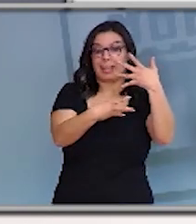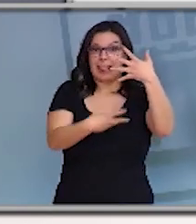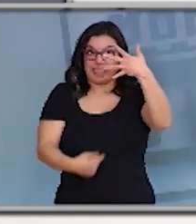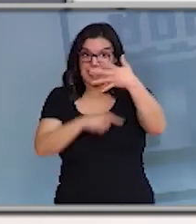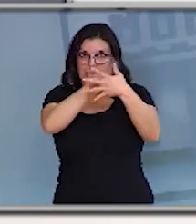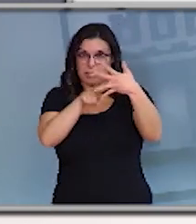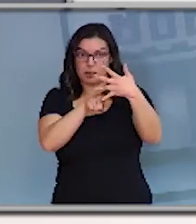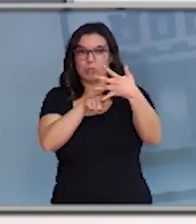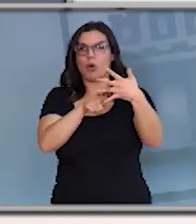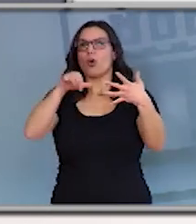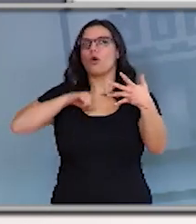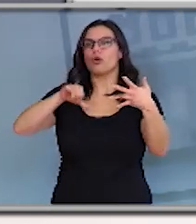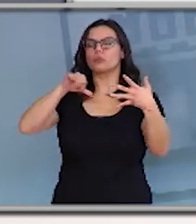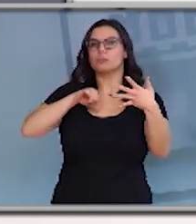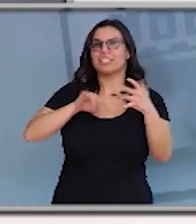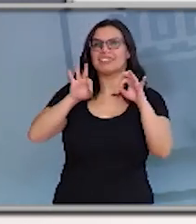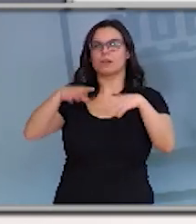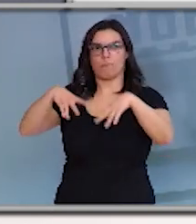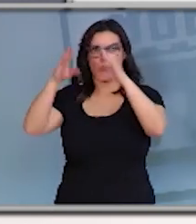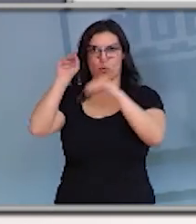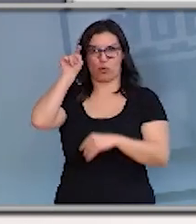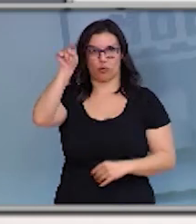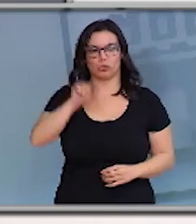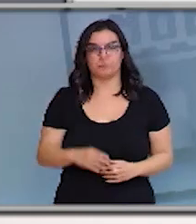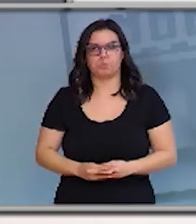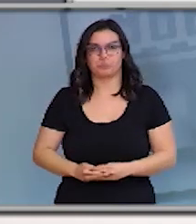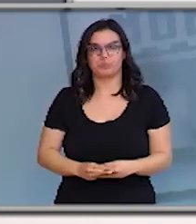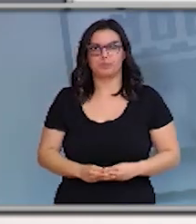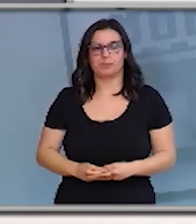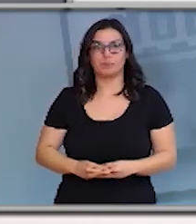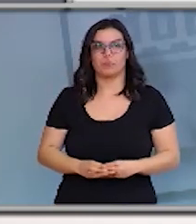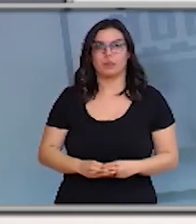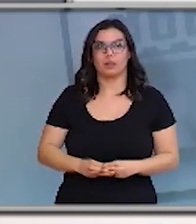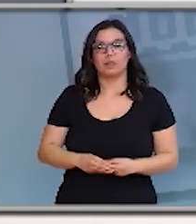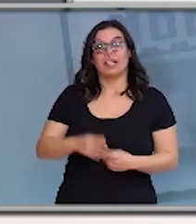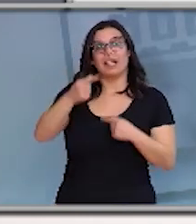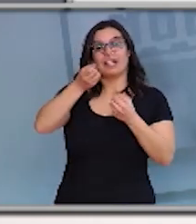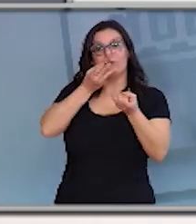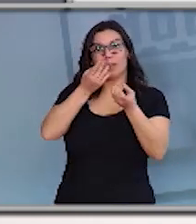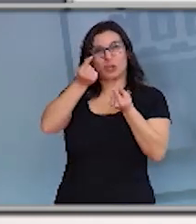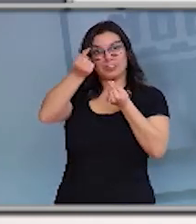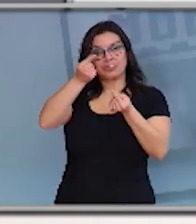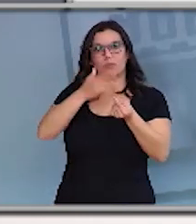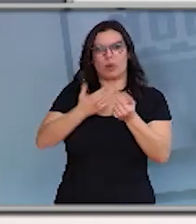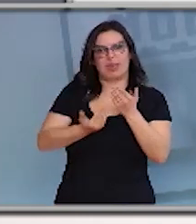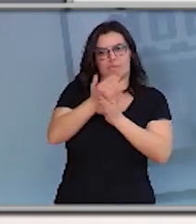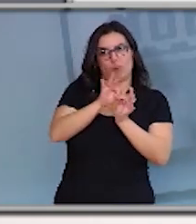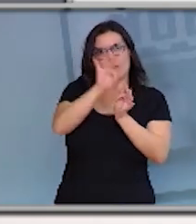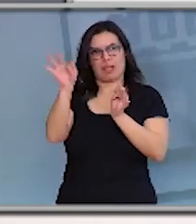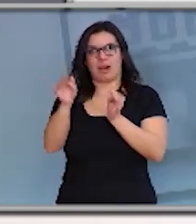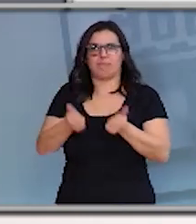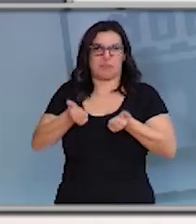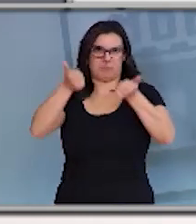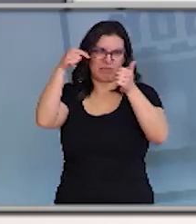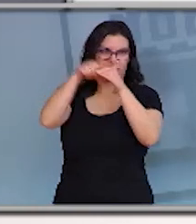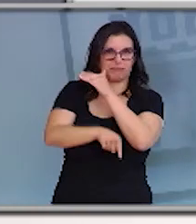están en el hospital de Burgos. Podemos dar información máis concreta a lo largo de la mañana. A gran